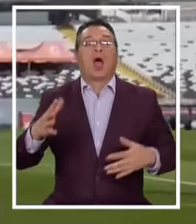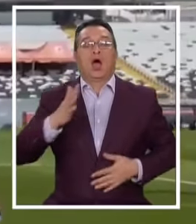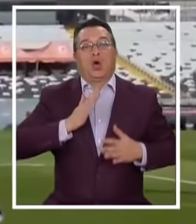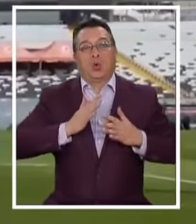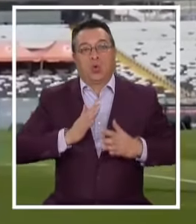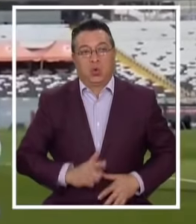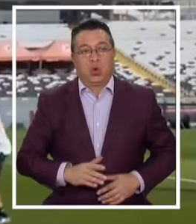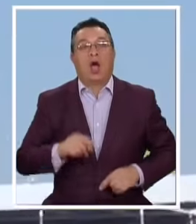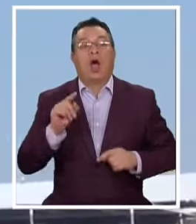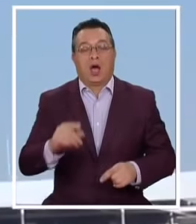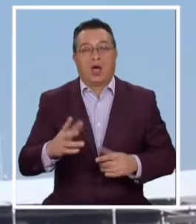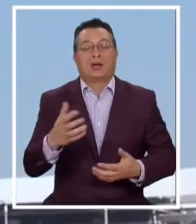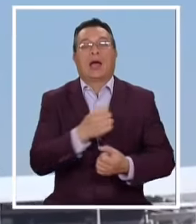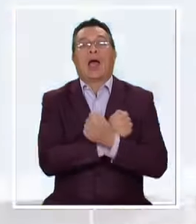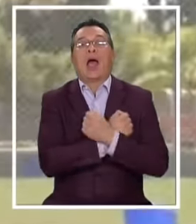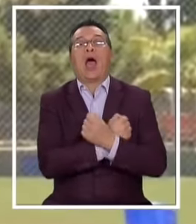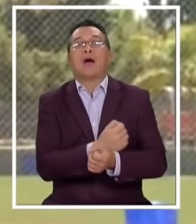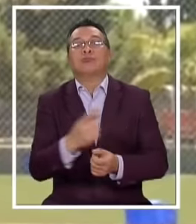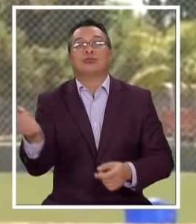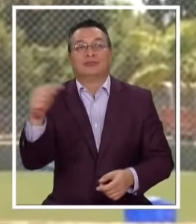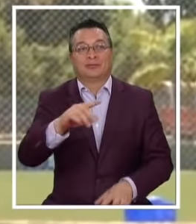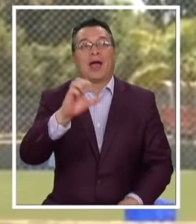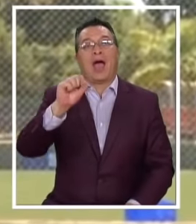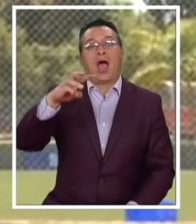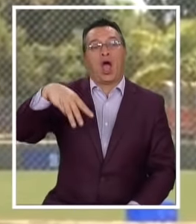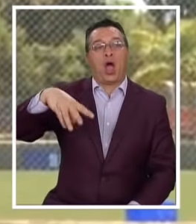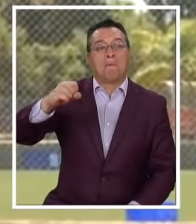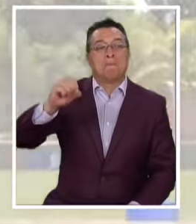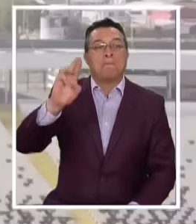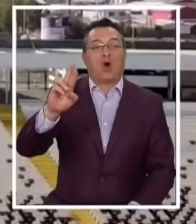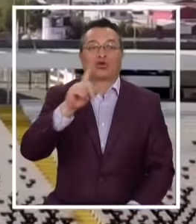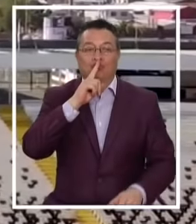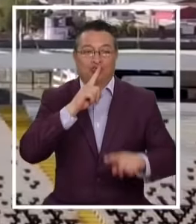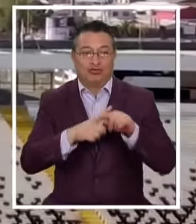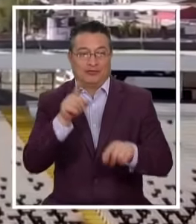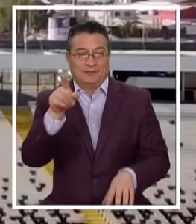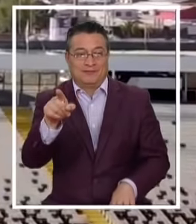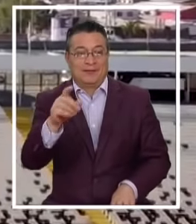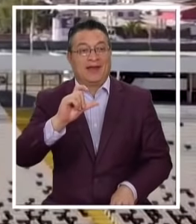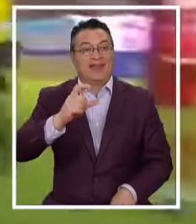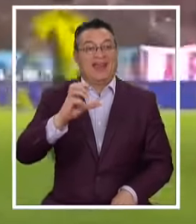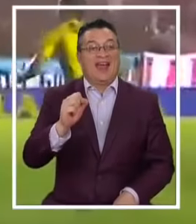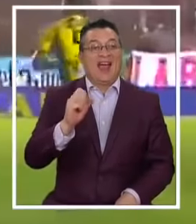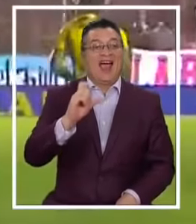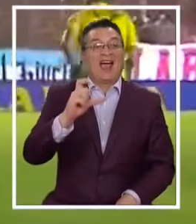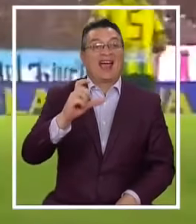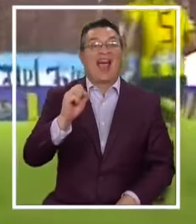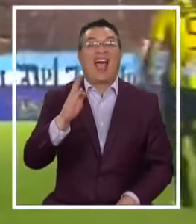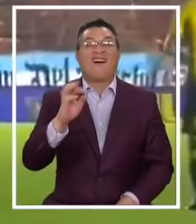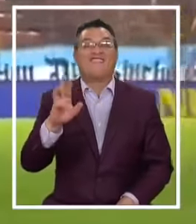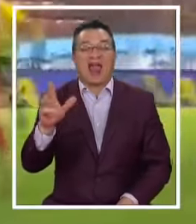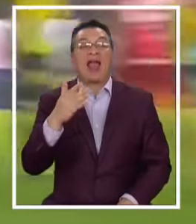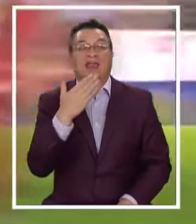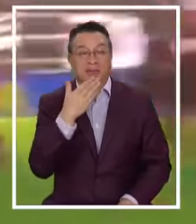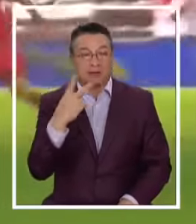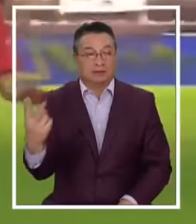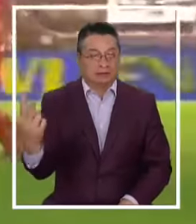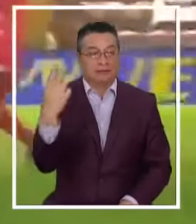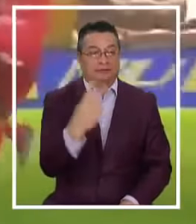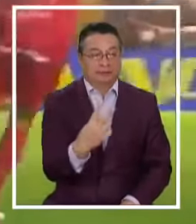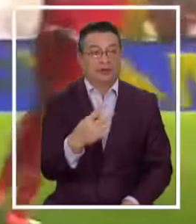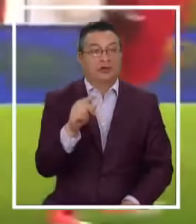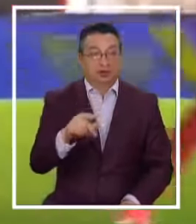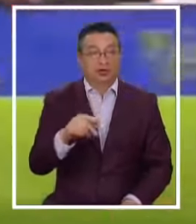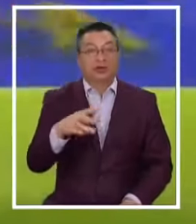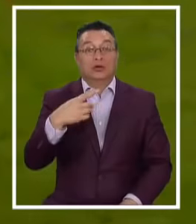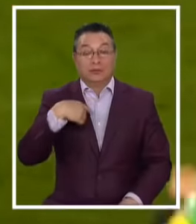La buena onda Y con ello el amor La verdad que sí No me lo esperaba Este año Cuando parecía Que no llegaba A nadie más Y casi de forma Inesperada